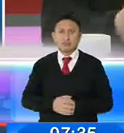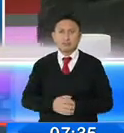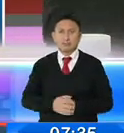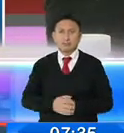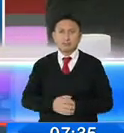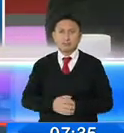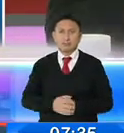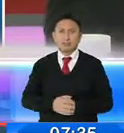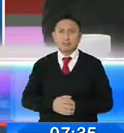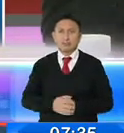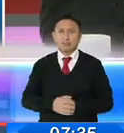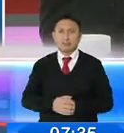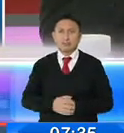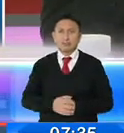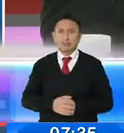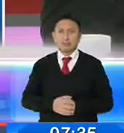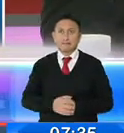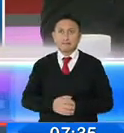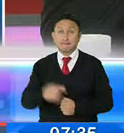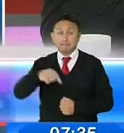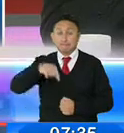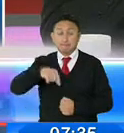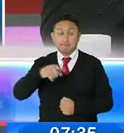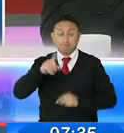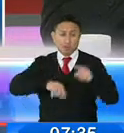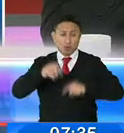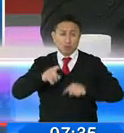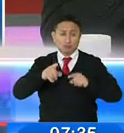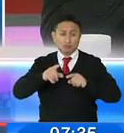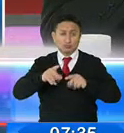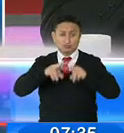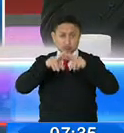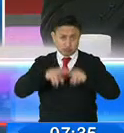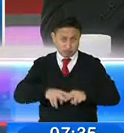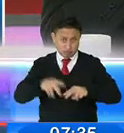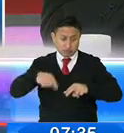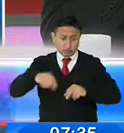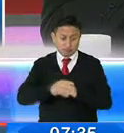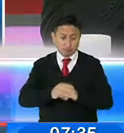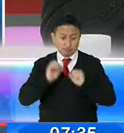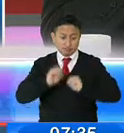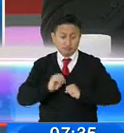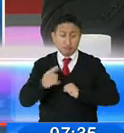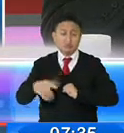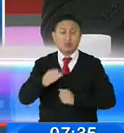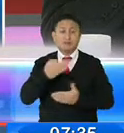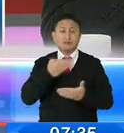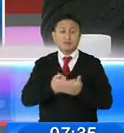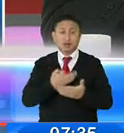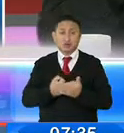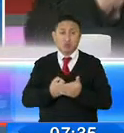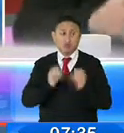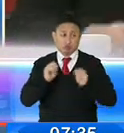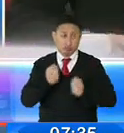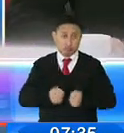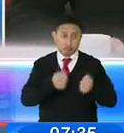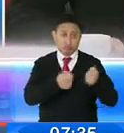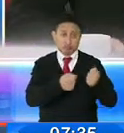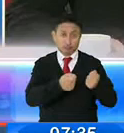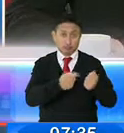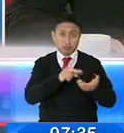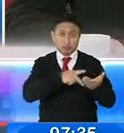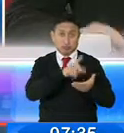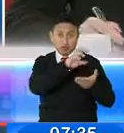casos en los cuales efectivamente pues sí le sirva como crédito tributario, como usted menciona, pero básicamente